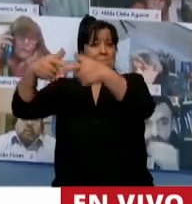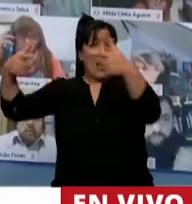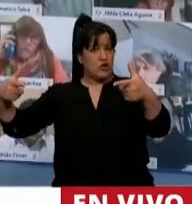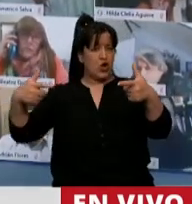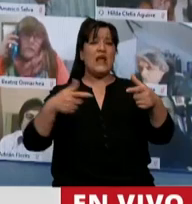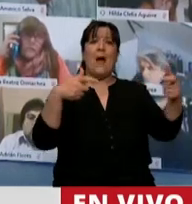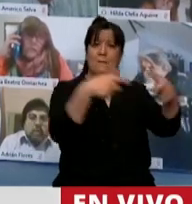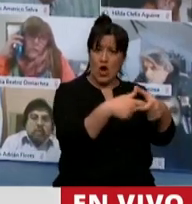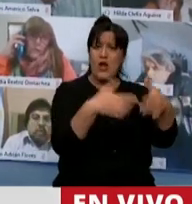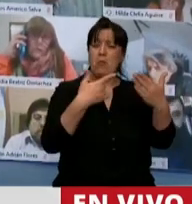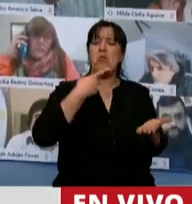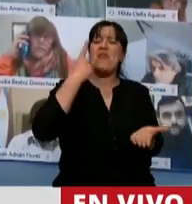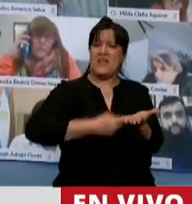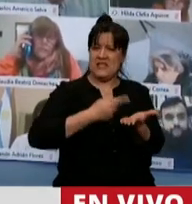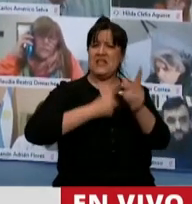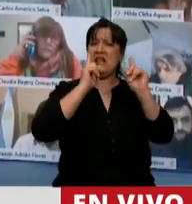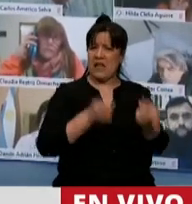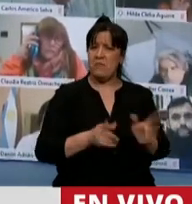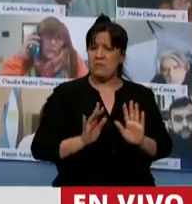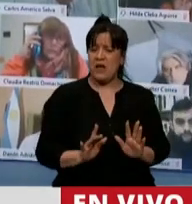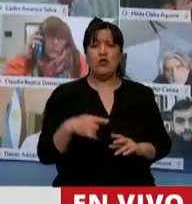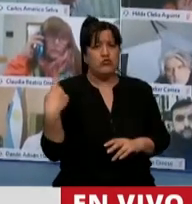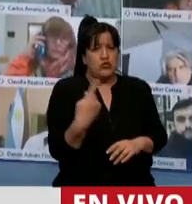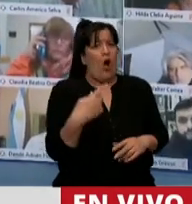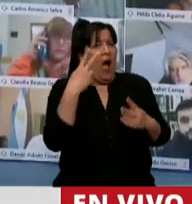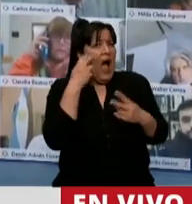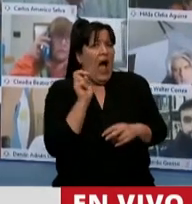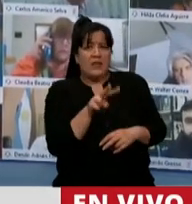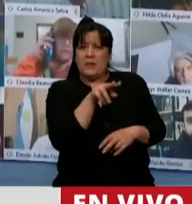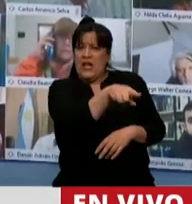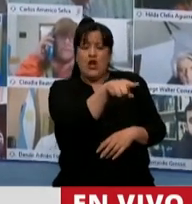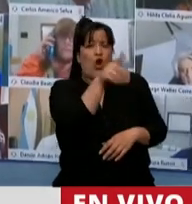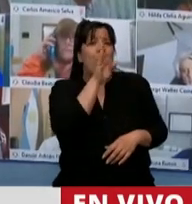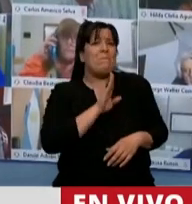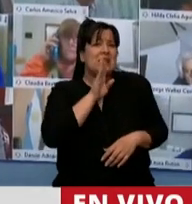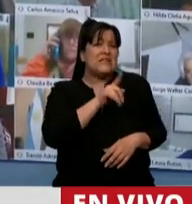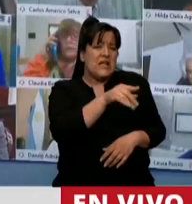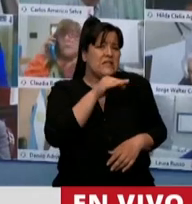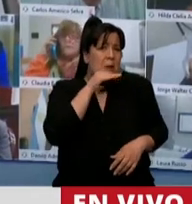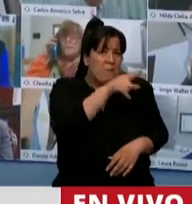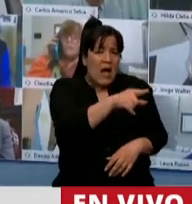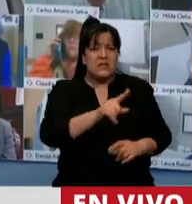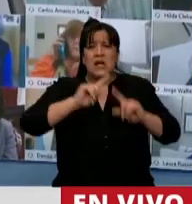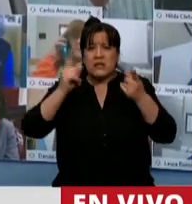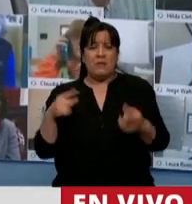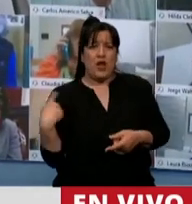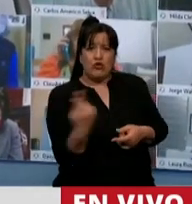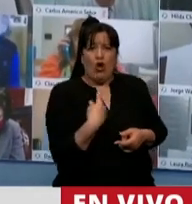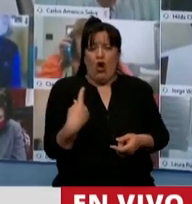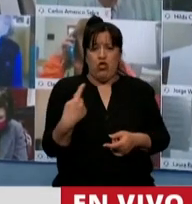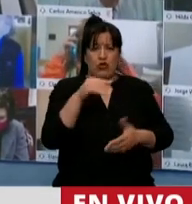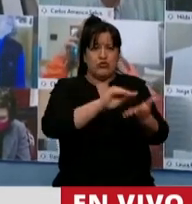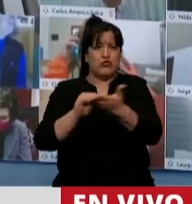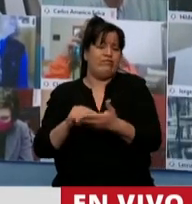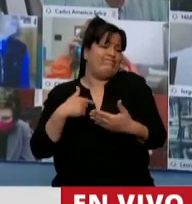La verdad es que yo admiro la paciencia que usted ha tenido, señor Presidente, y la que tuvimos todos nosotros y nosotras.